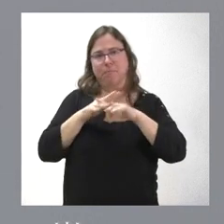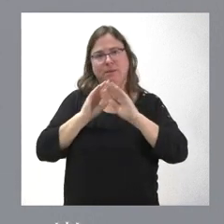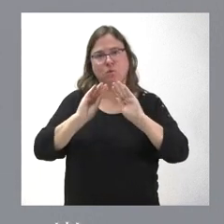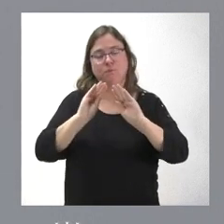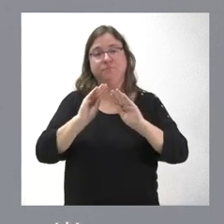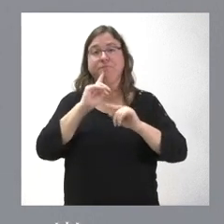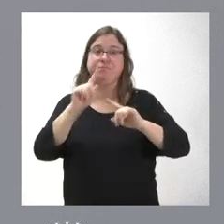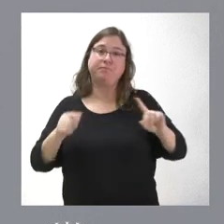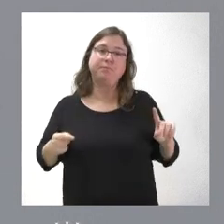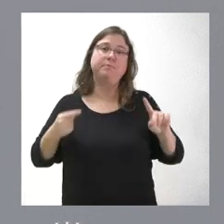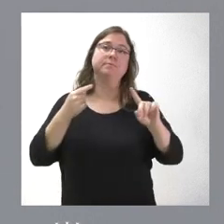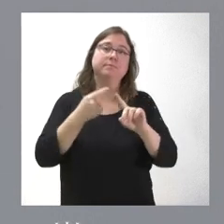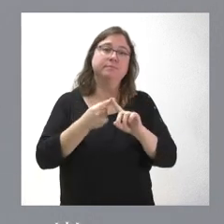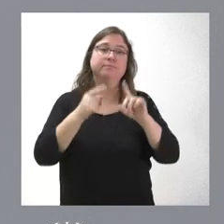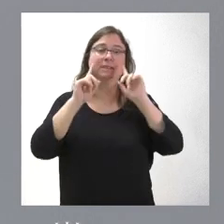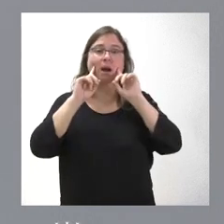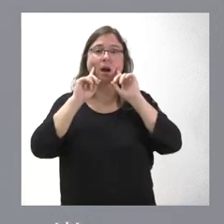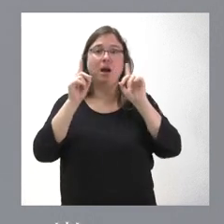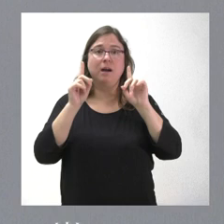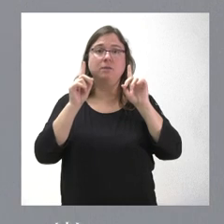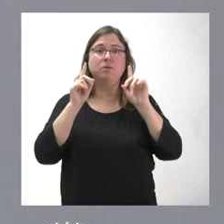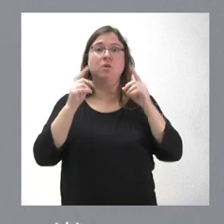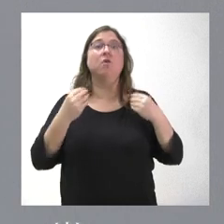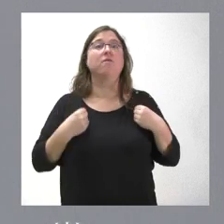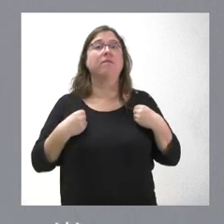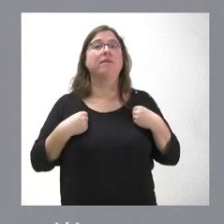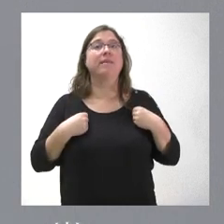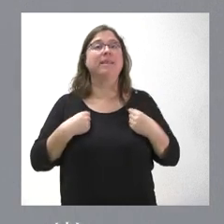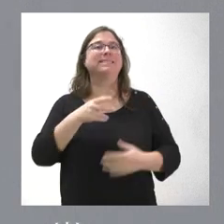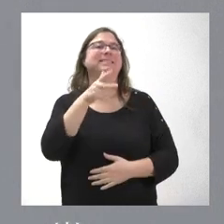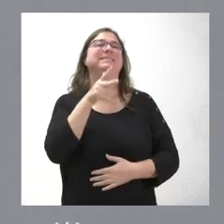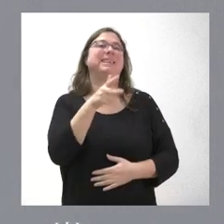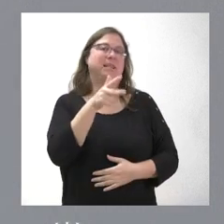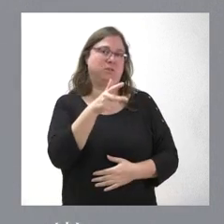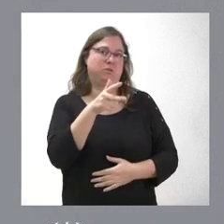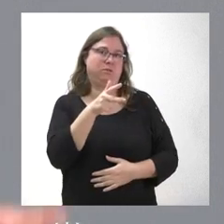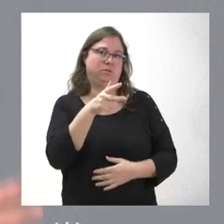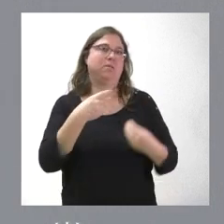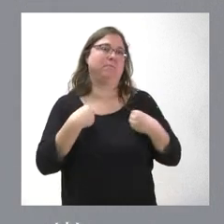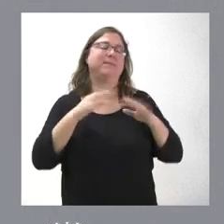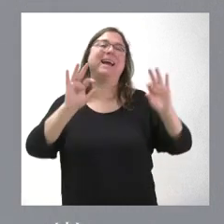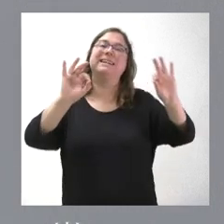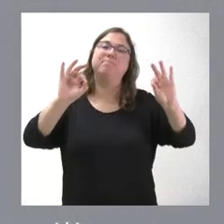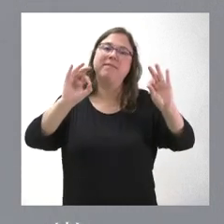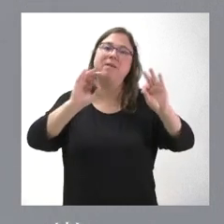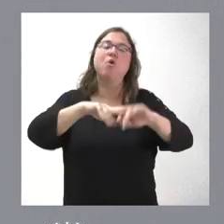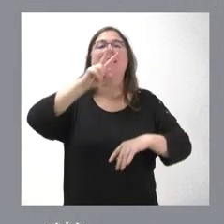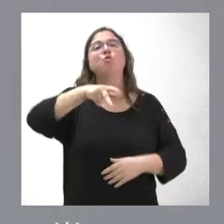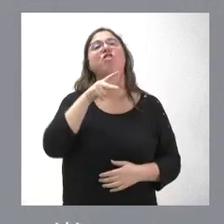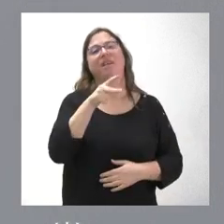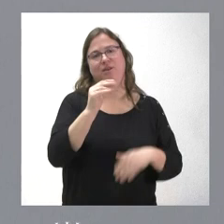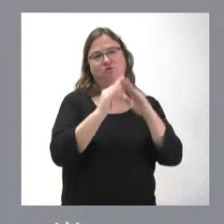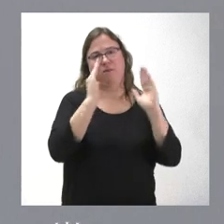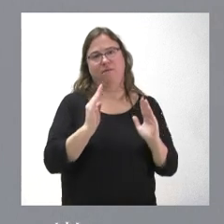Lo siguiente, el caso de la vivienda, nosotros lo configuramos como un derecho. Y, por tanto, tiene una singularidad especial a nuestro juicio dentro de la ley de